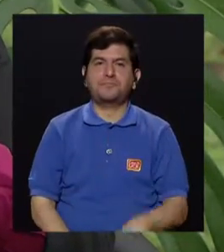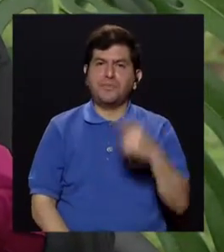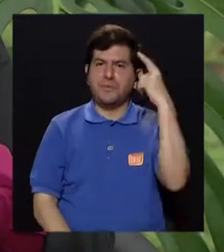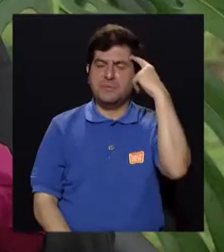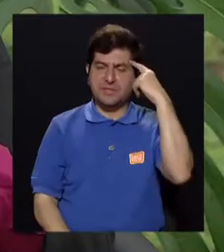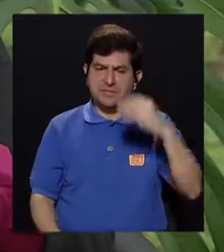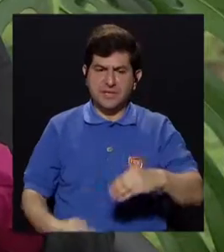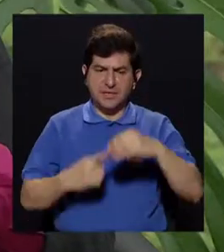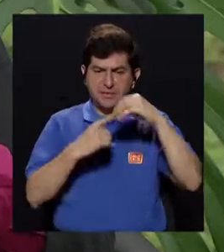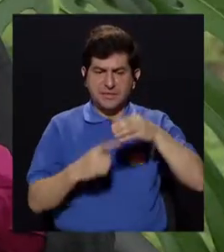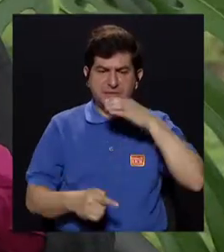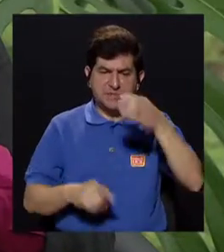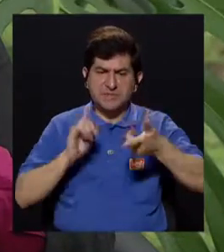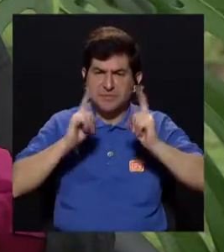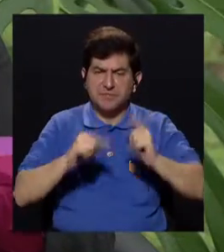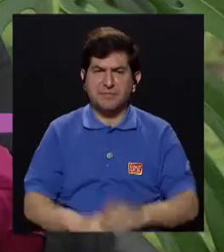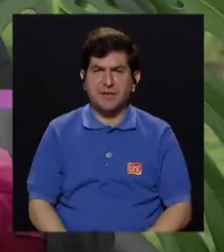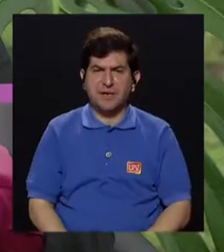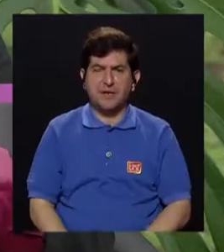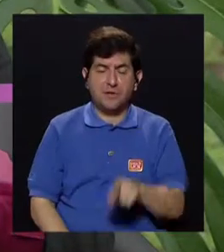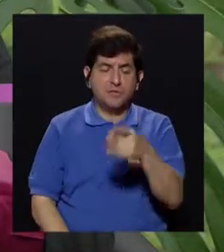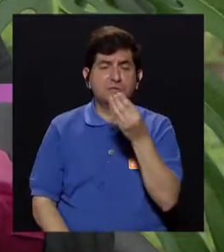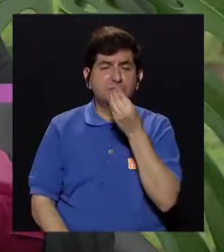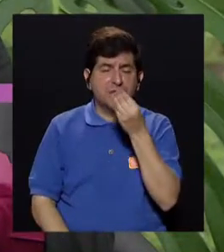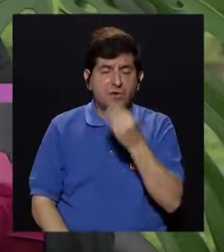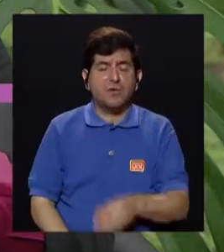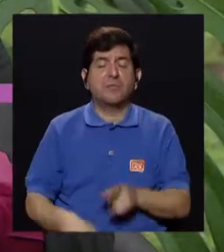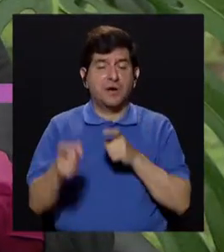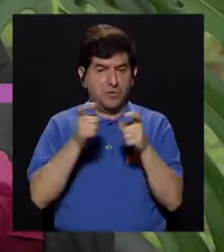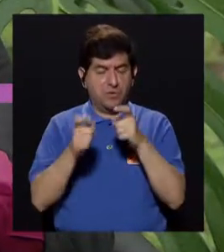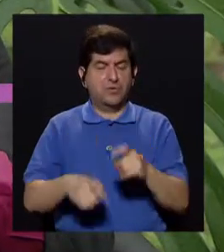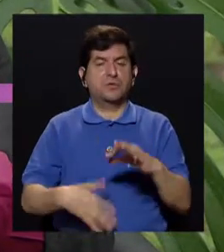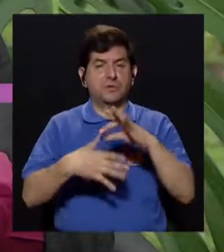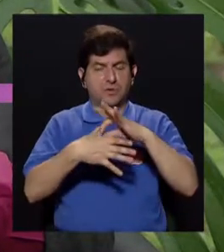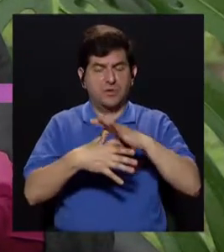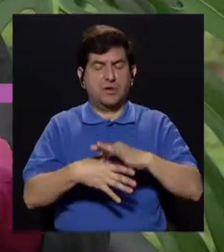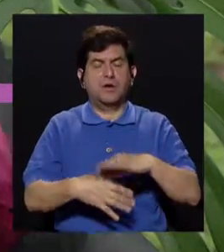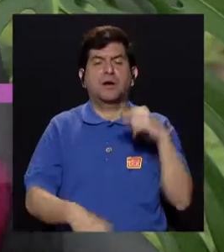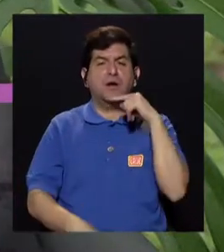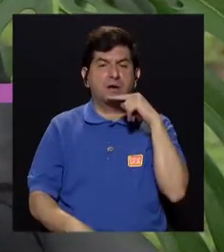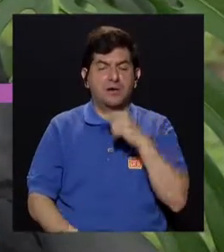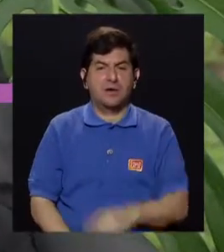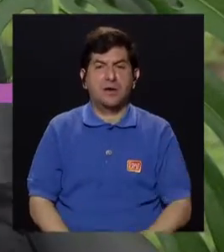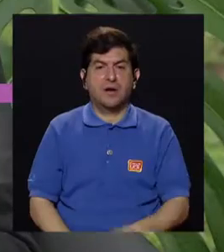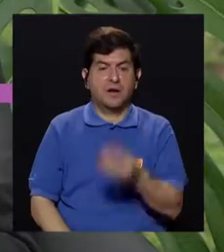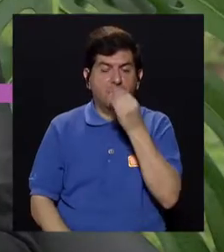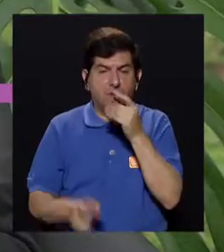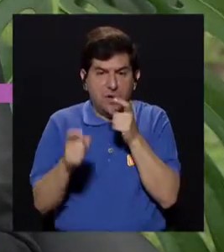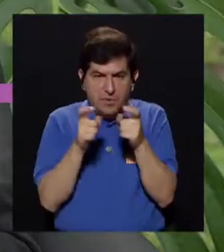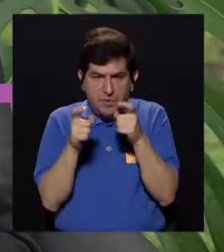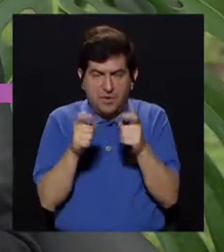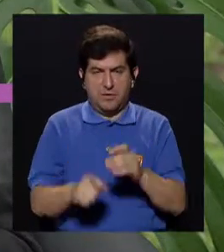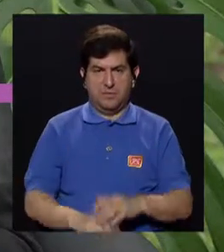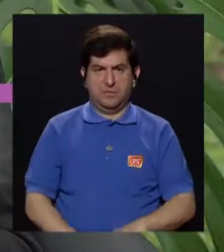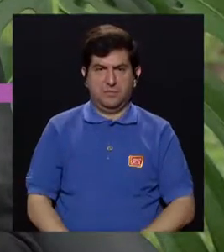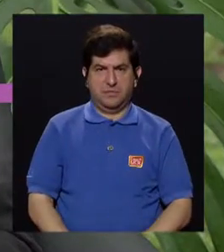¿Cuál sería la principal recomendación? Coma con moderación las carnes rojas, coma con moderación